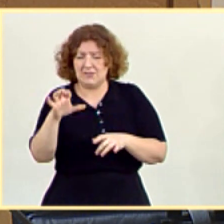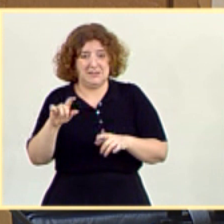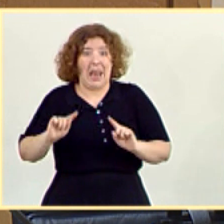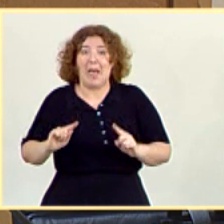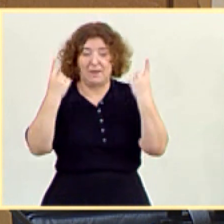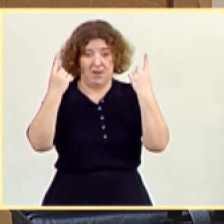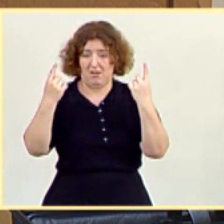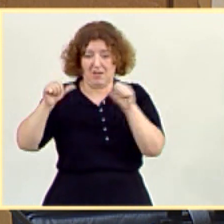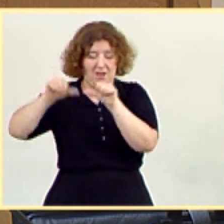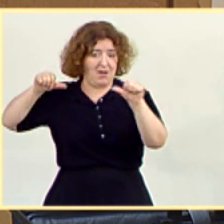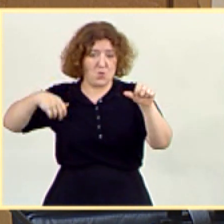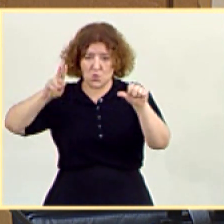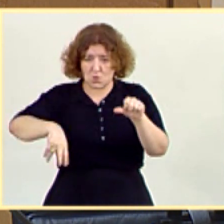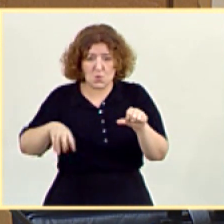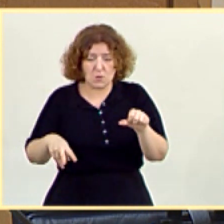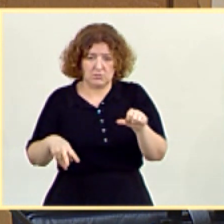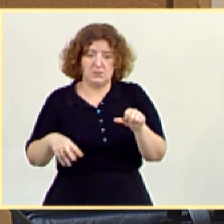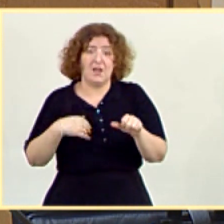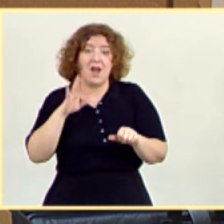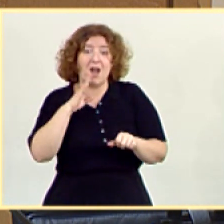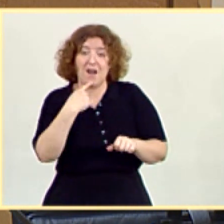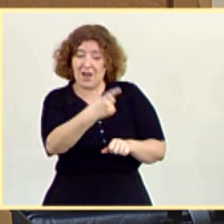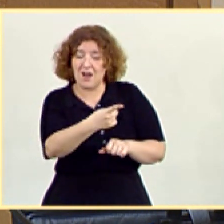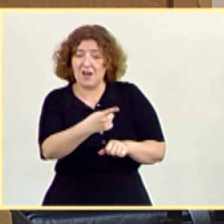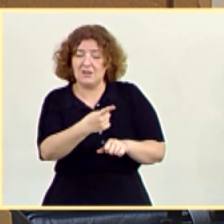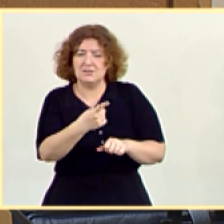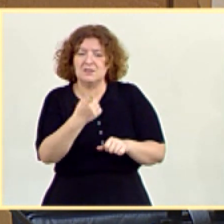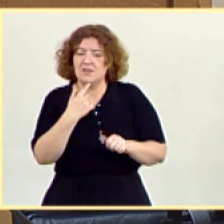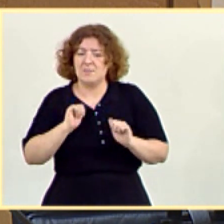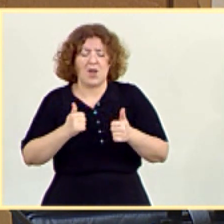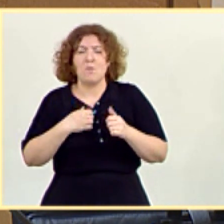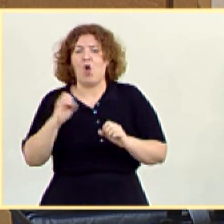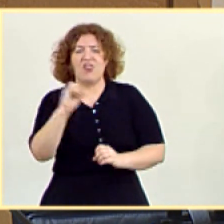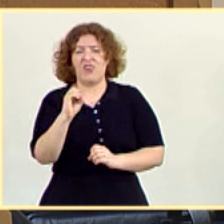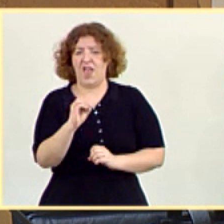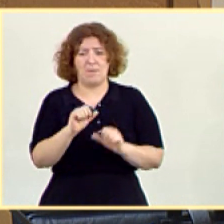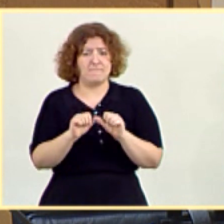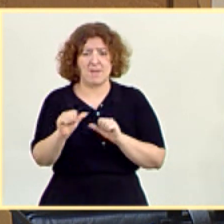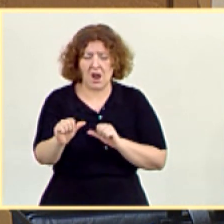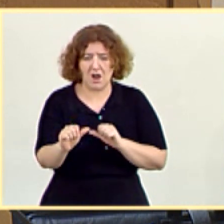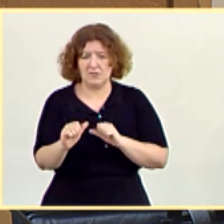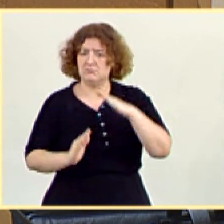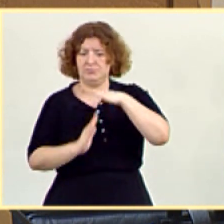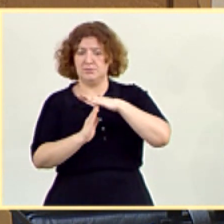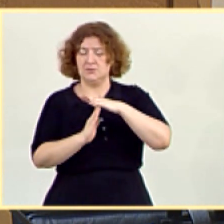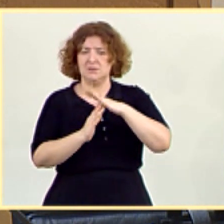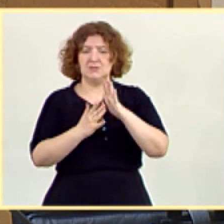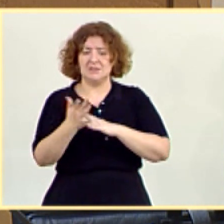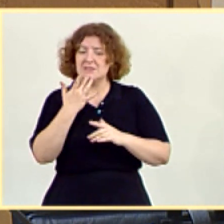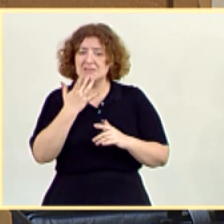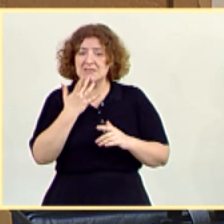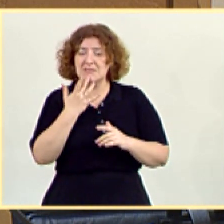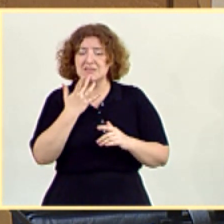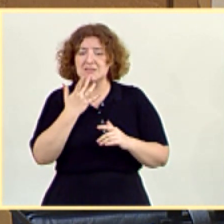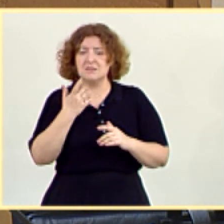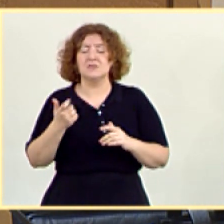acontece y, como usted mismo ha dicho, también poniendo el contador a cero. Es decir, que le repondremos las prestaciones a las que